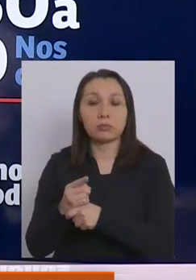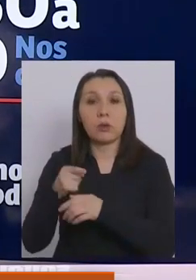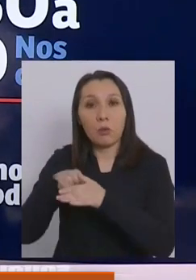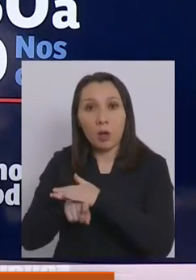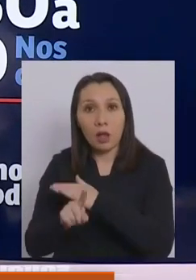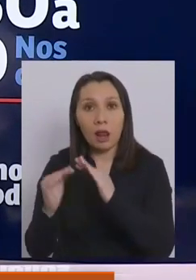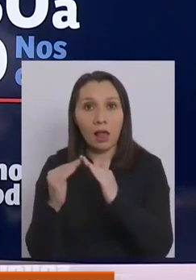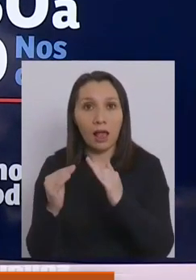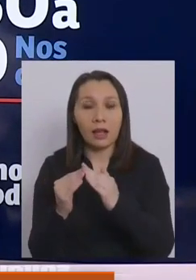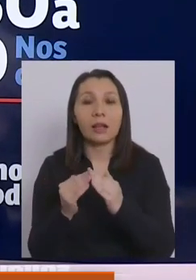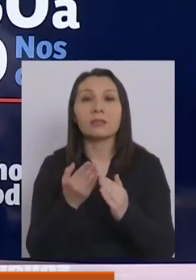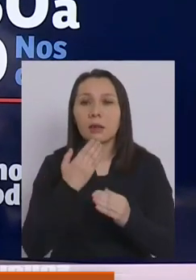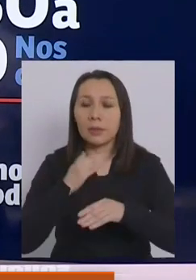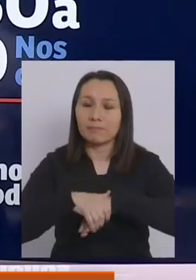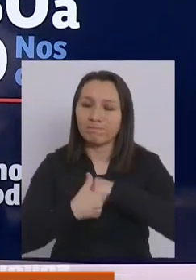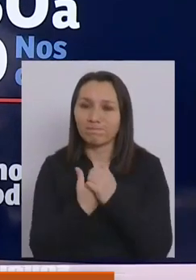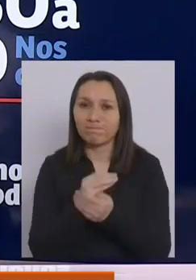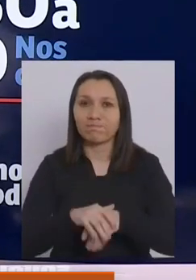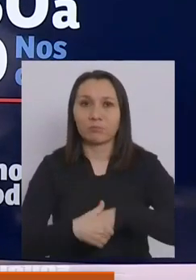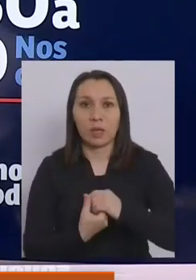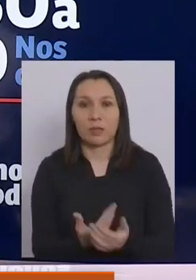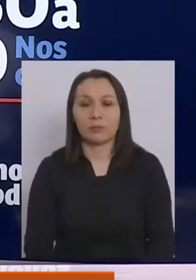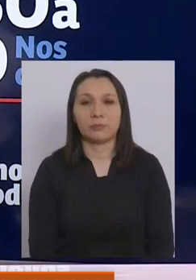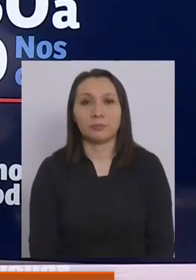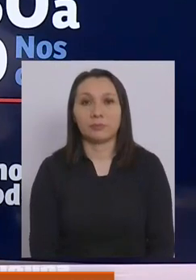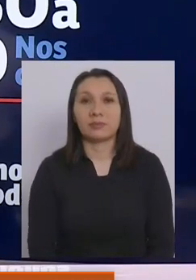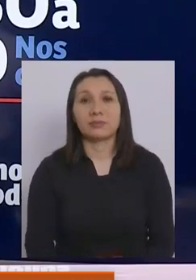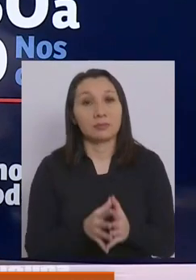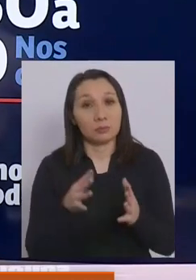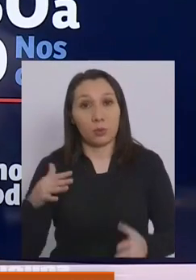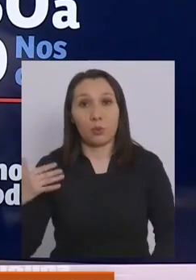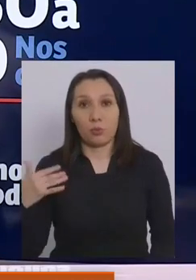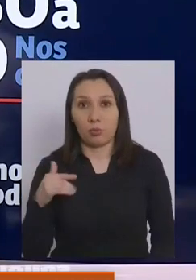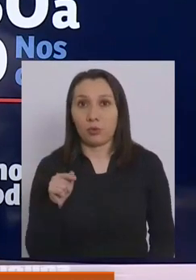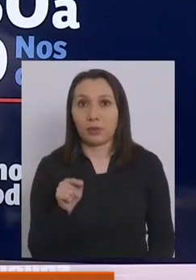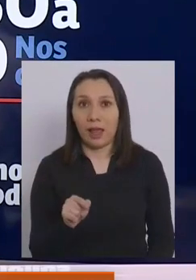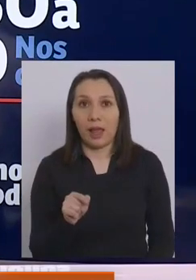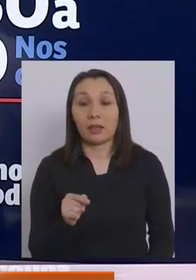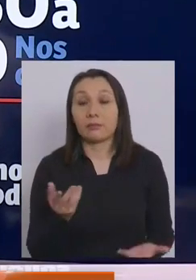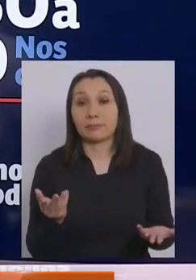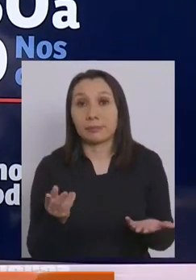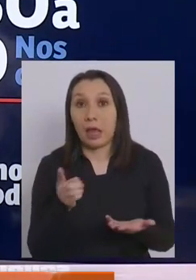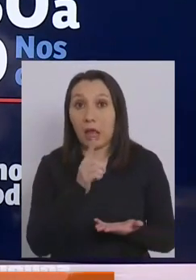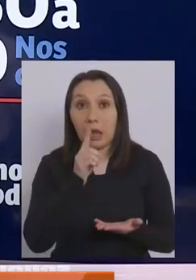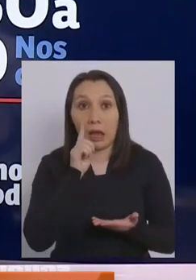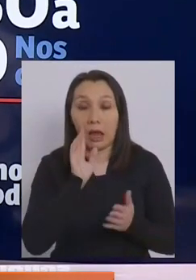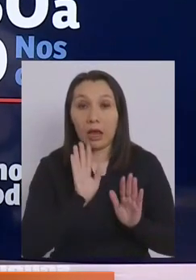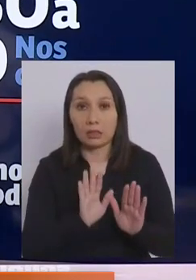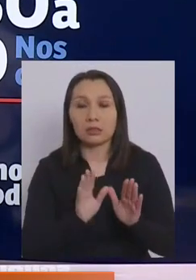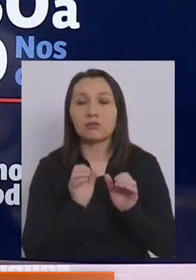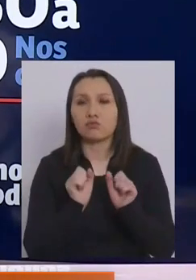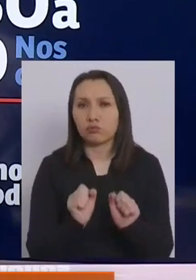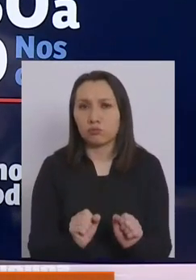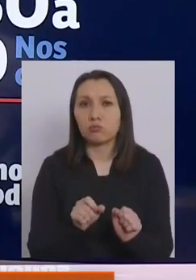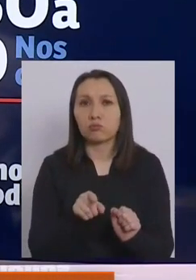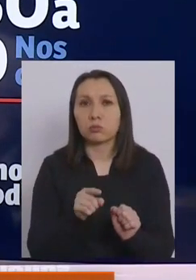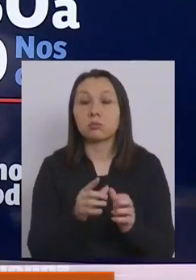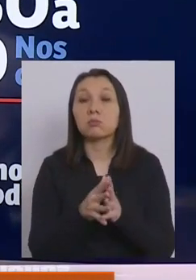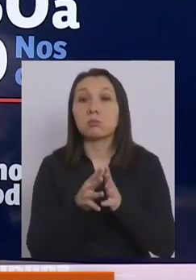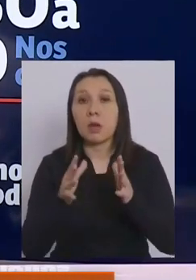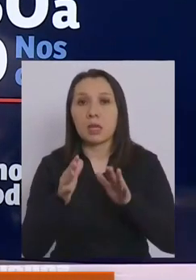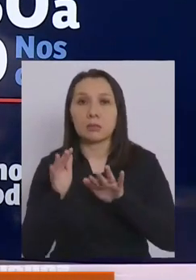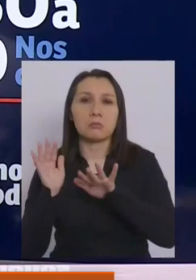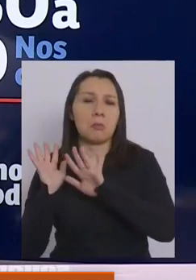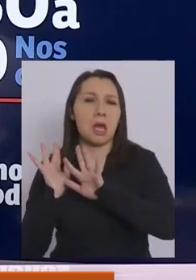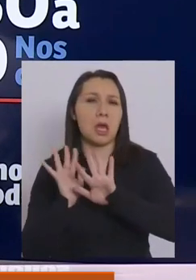ingresar a nuestro hogar y lavarnos las manos. Es muy importante de esa forma poder tener una alta